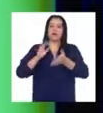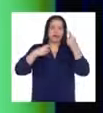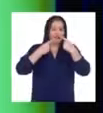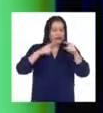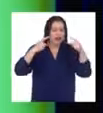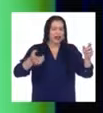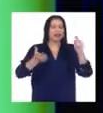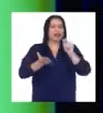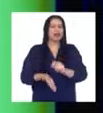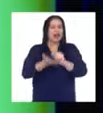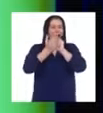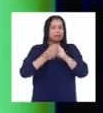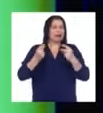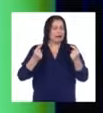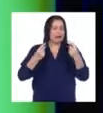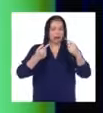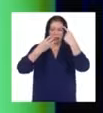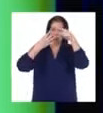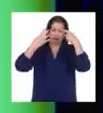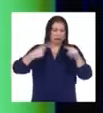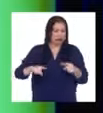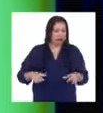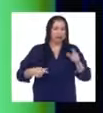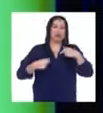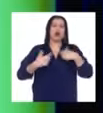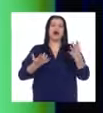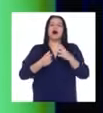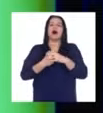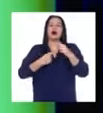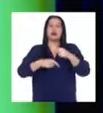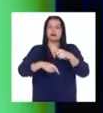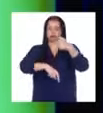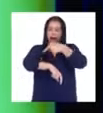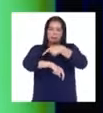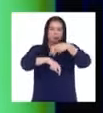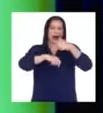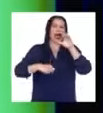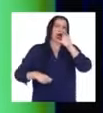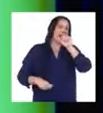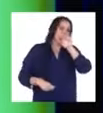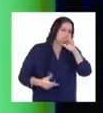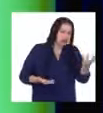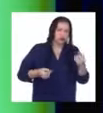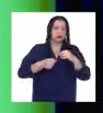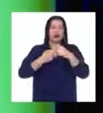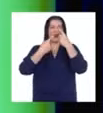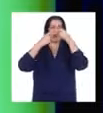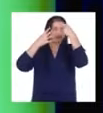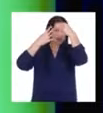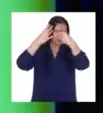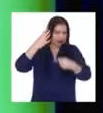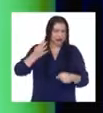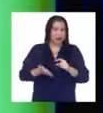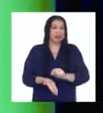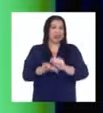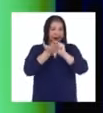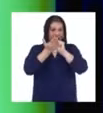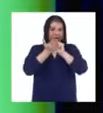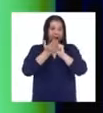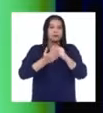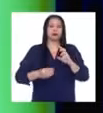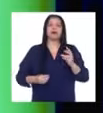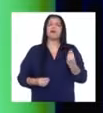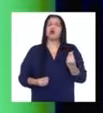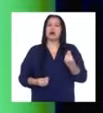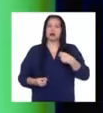de efecto rápido que existía. Me hice acupuntura, magneto, láser. Lo único que quería